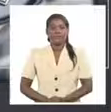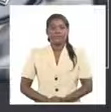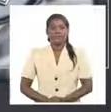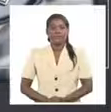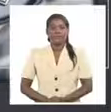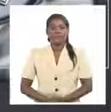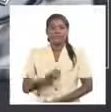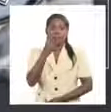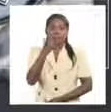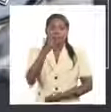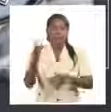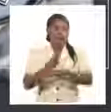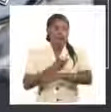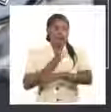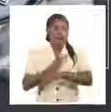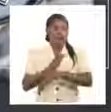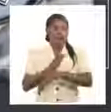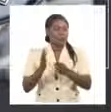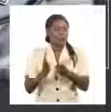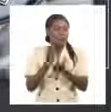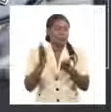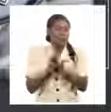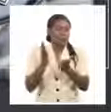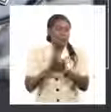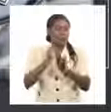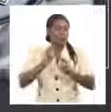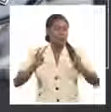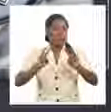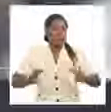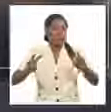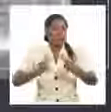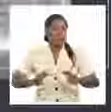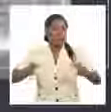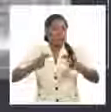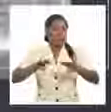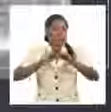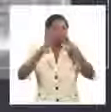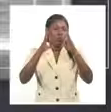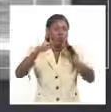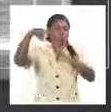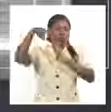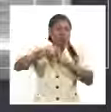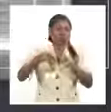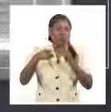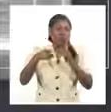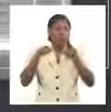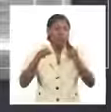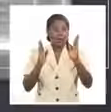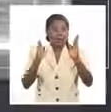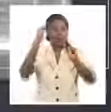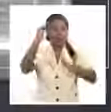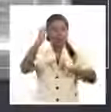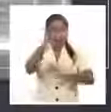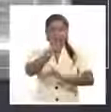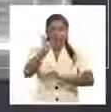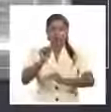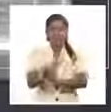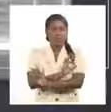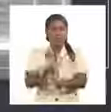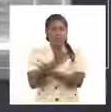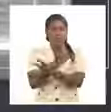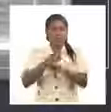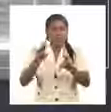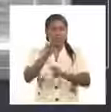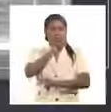Las investigaciones en torno a las celdas emergentes o nanoestructuradas centran hoy la atención de expertos de todo el mundo. Los